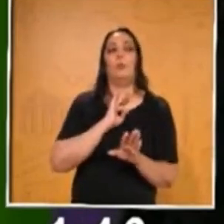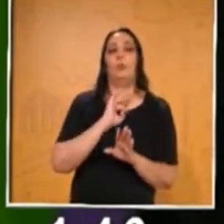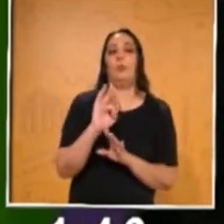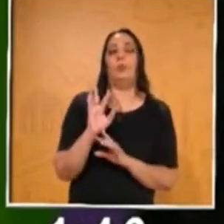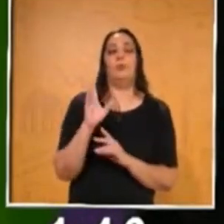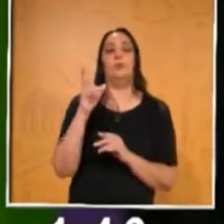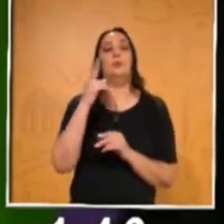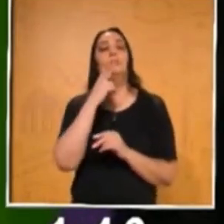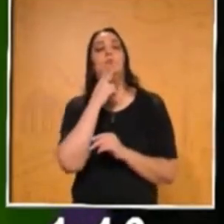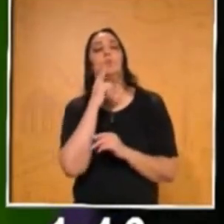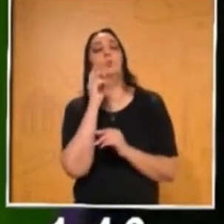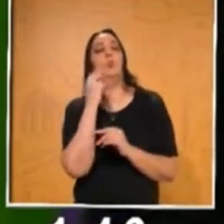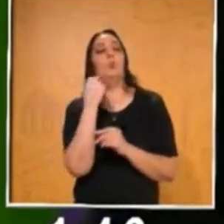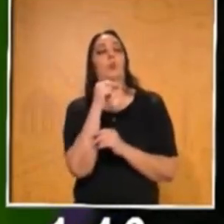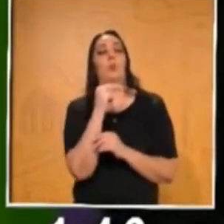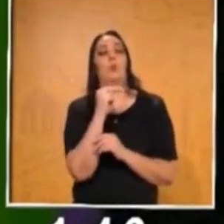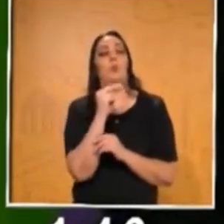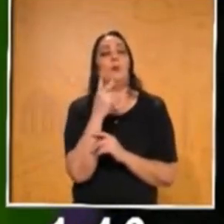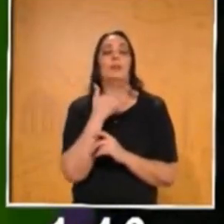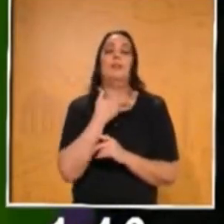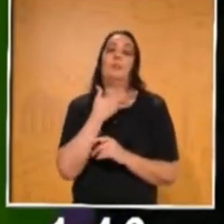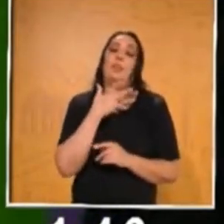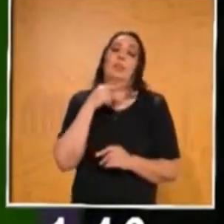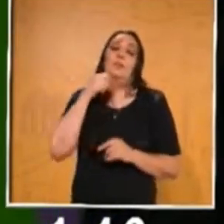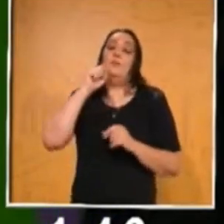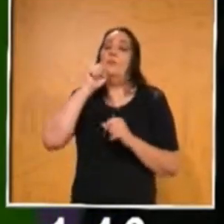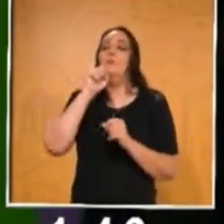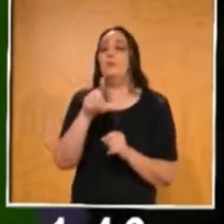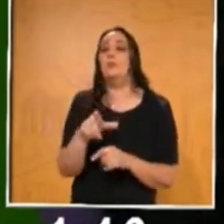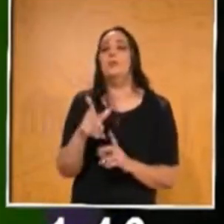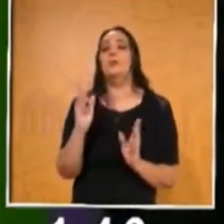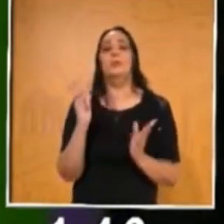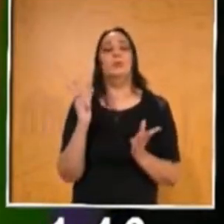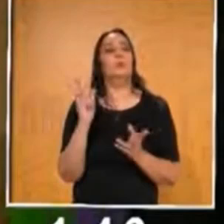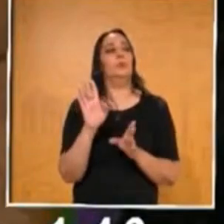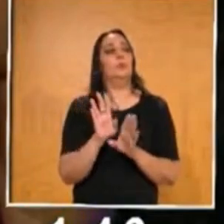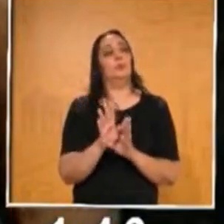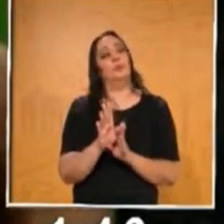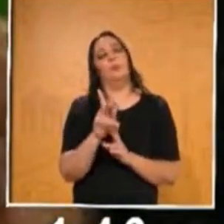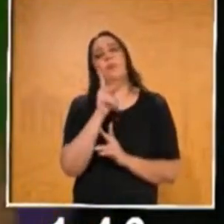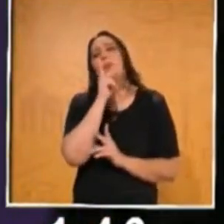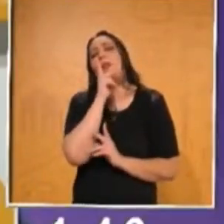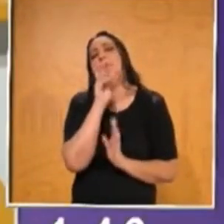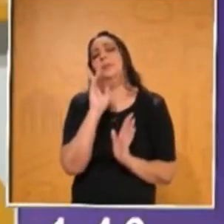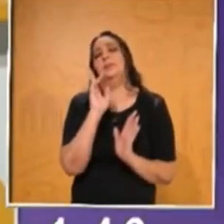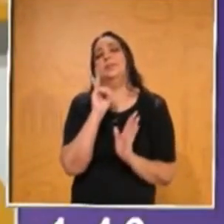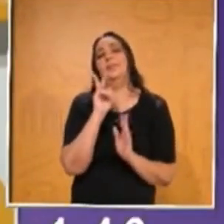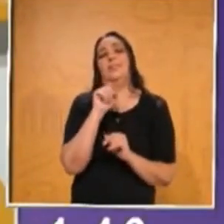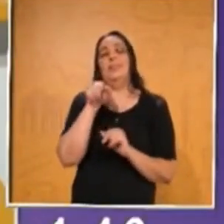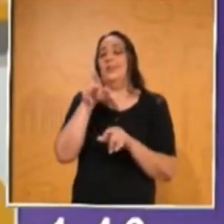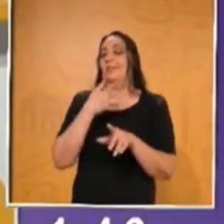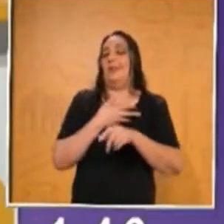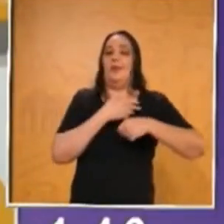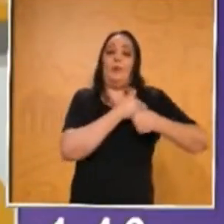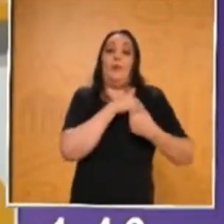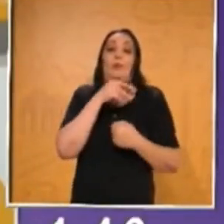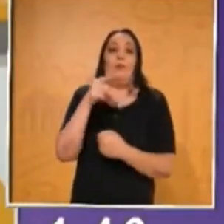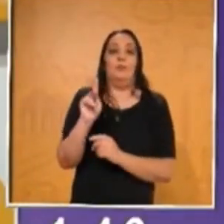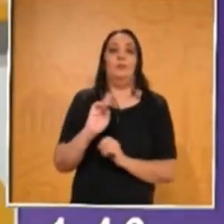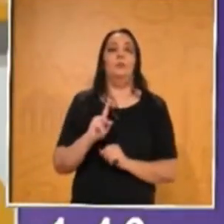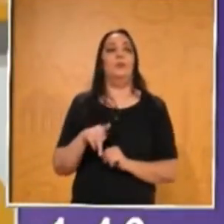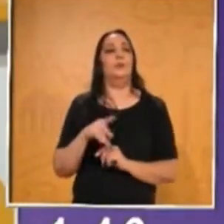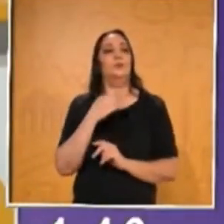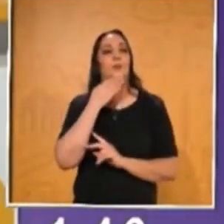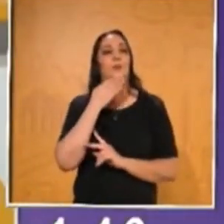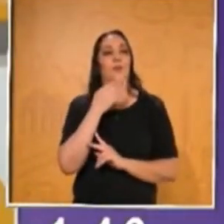usuario predeterminado que te va a lanzar el sistema. Son usuarios en inglés, pero no pasa nada. Ahora sí, vamos a empezar.